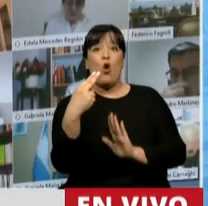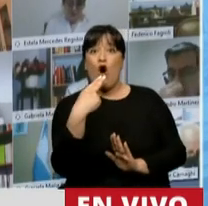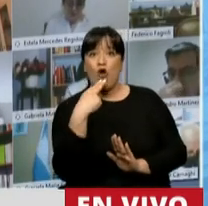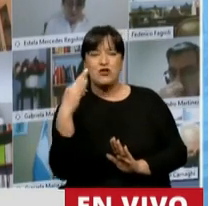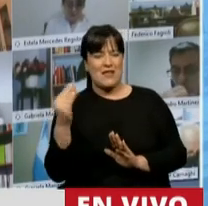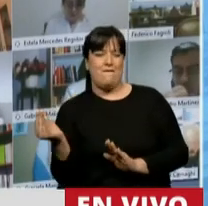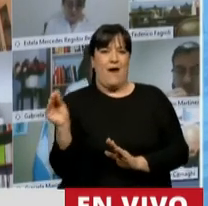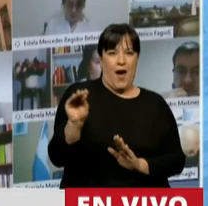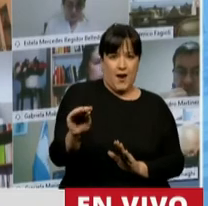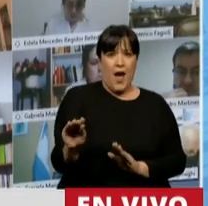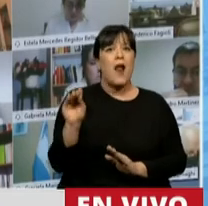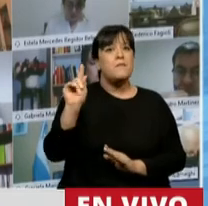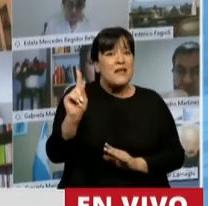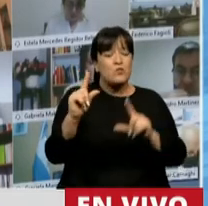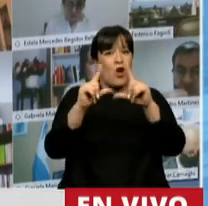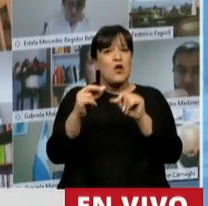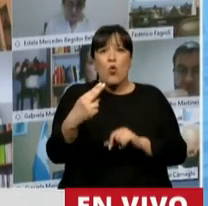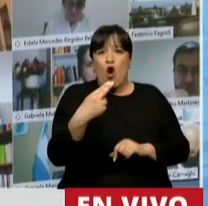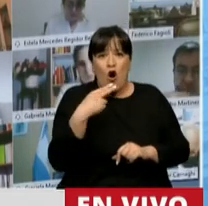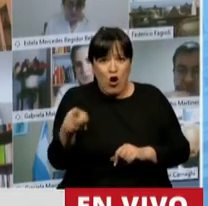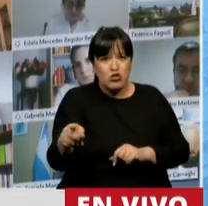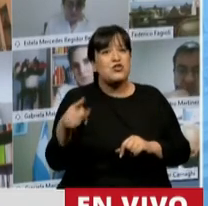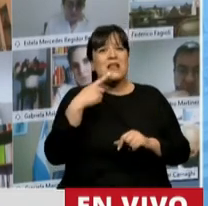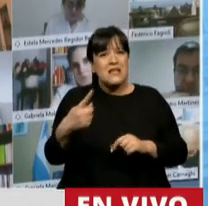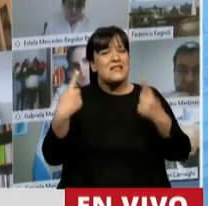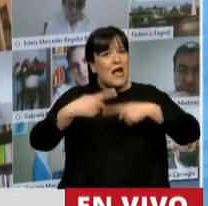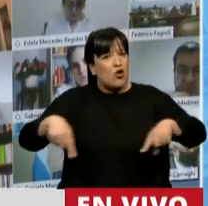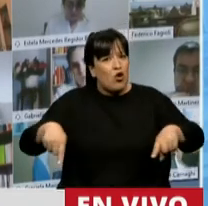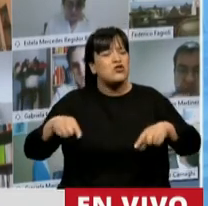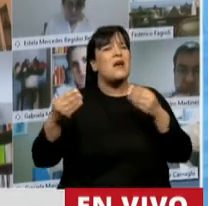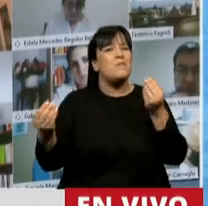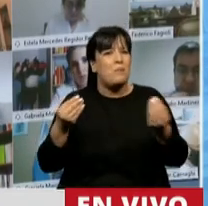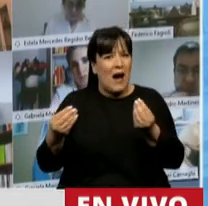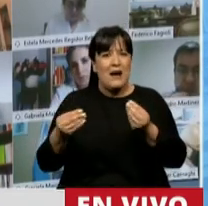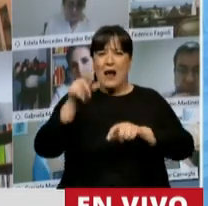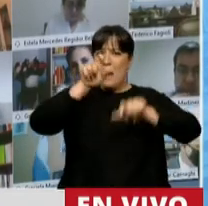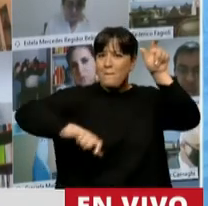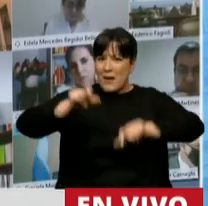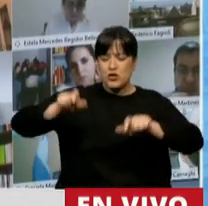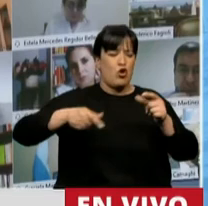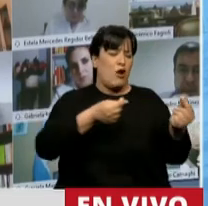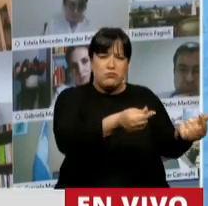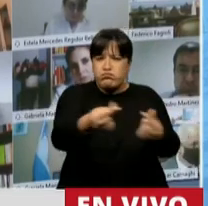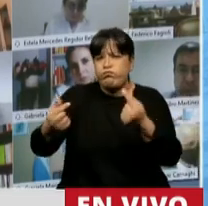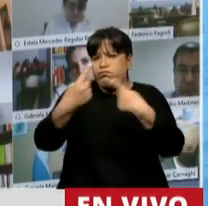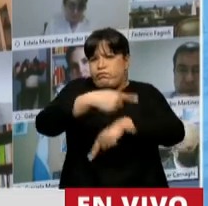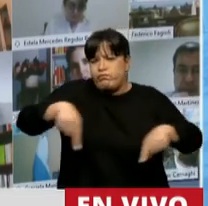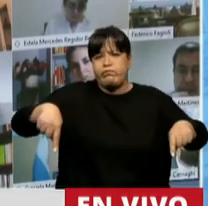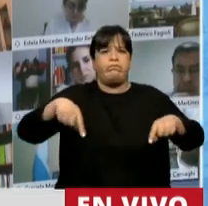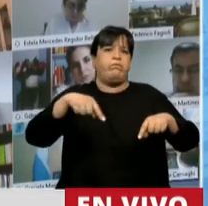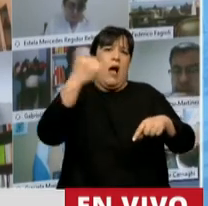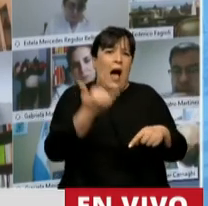específicamente contiene aquellos elementos que hacen a que las personas consumidores, usuarios bancarios,